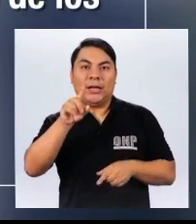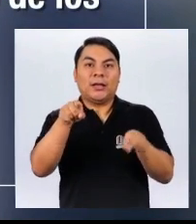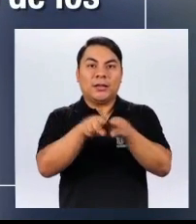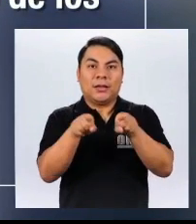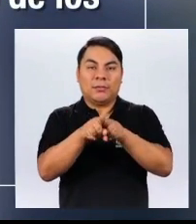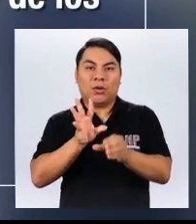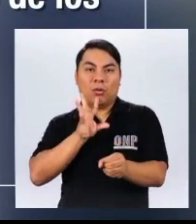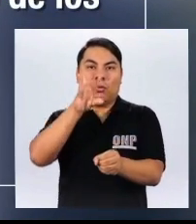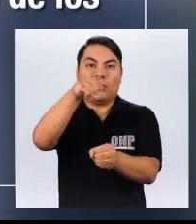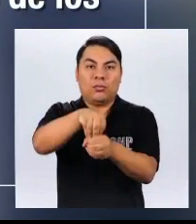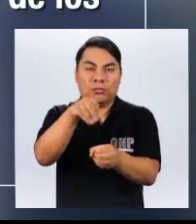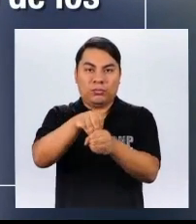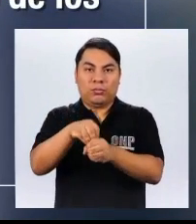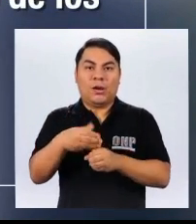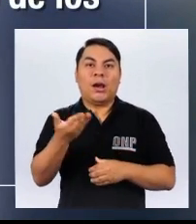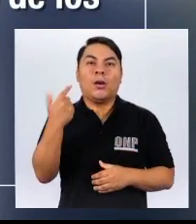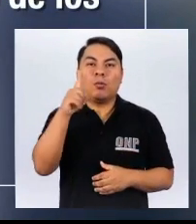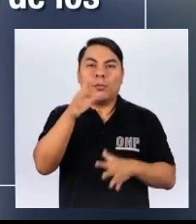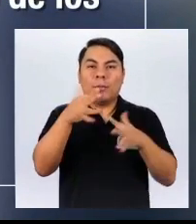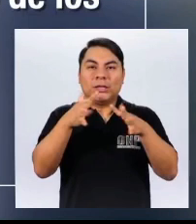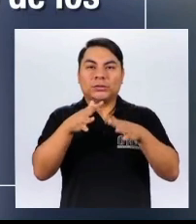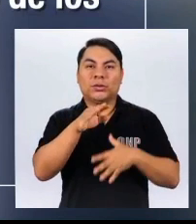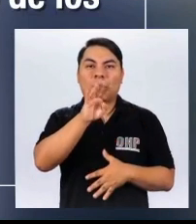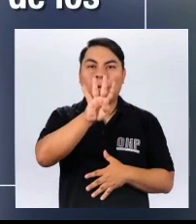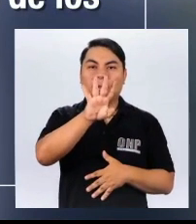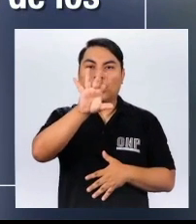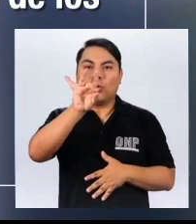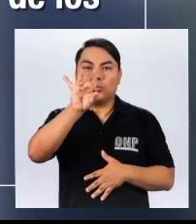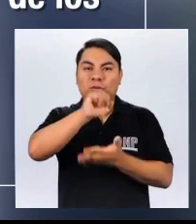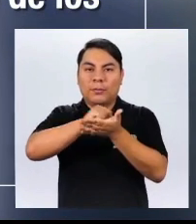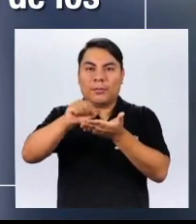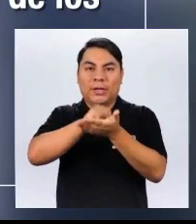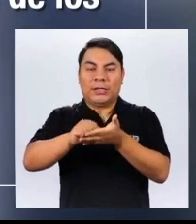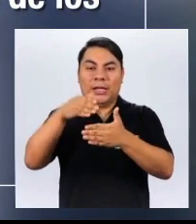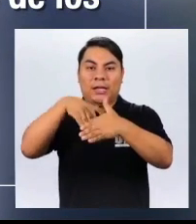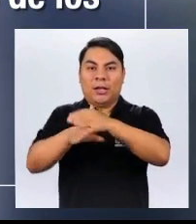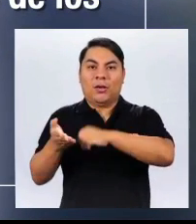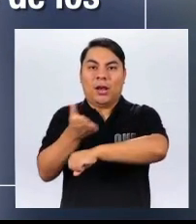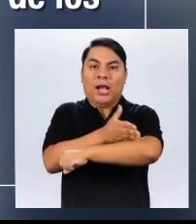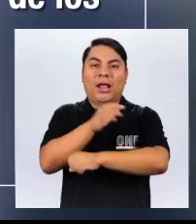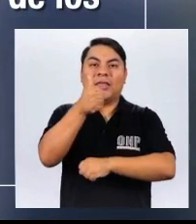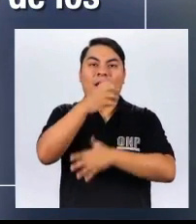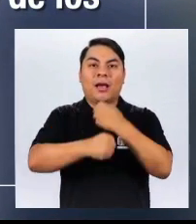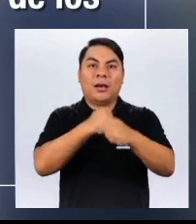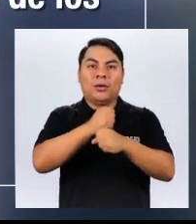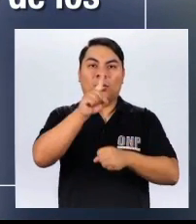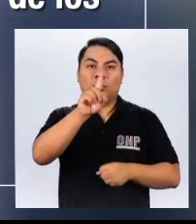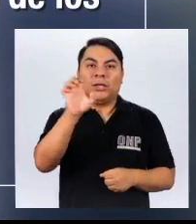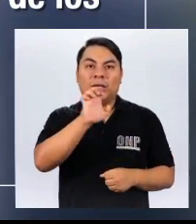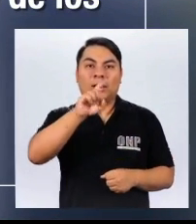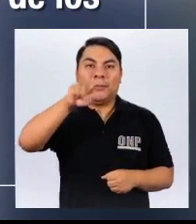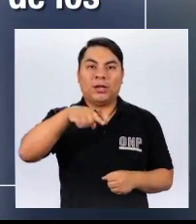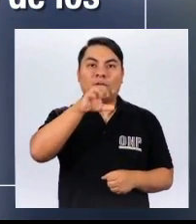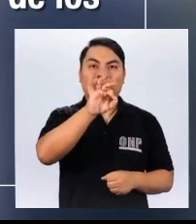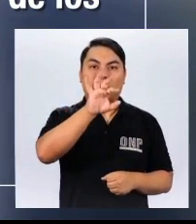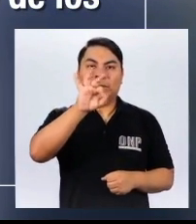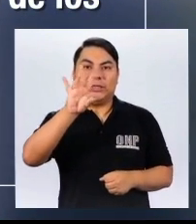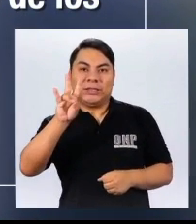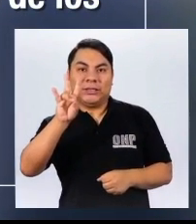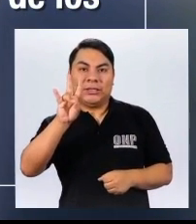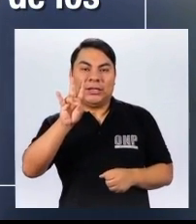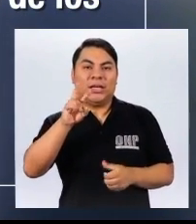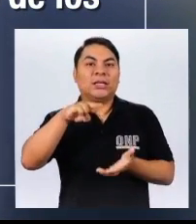haber aportado al Sistema Nacional de Pensiones un mínimo de 48 meses dentro de los 10 años anteriores al 1 de enero de 1997